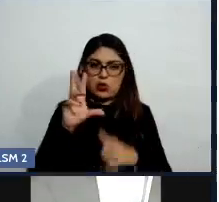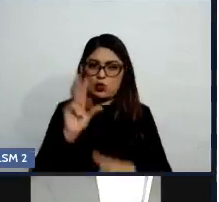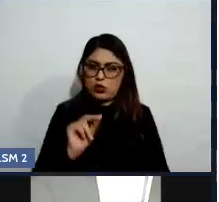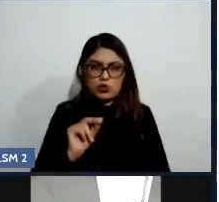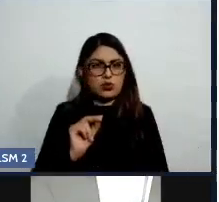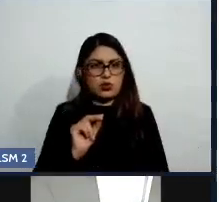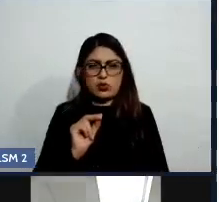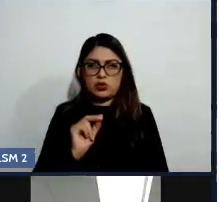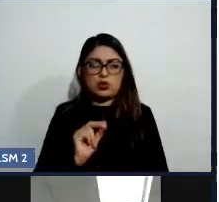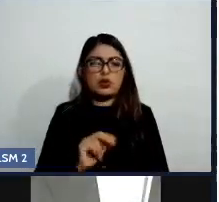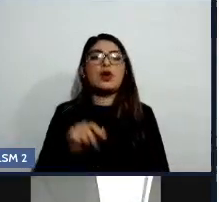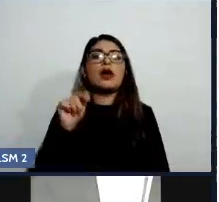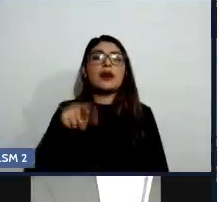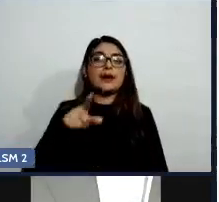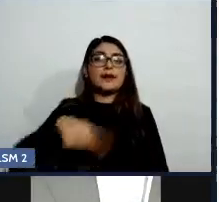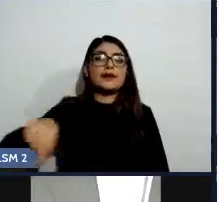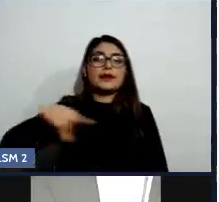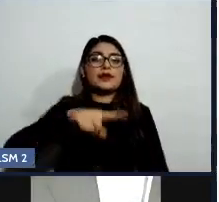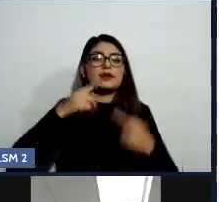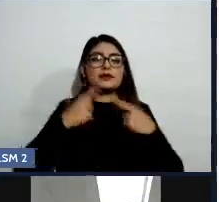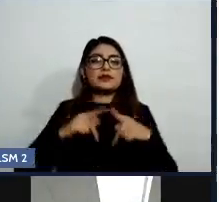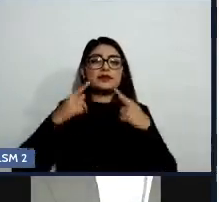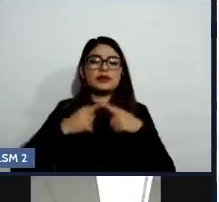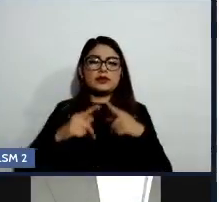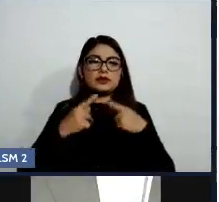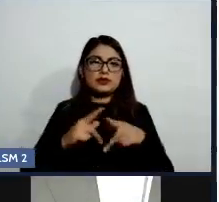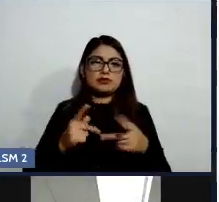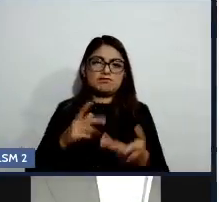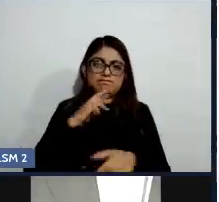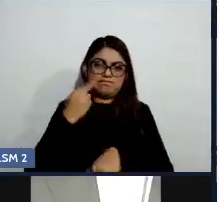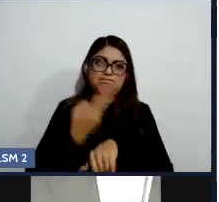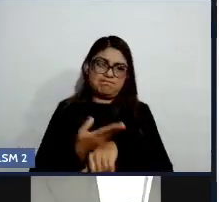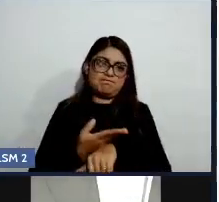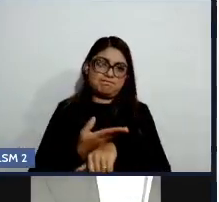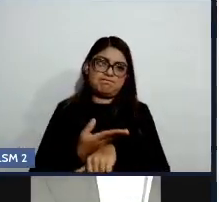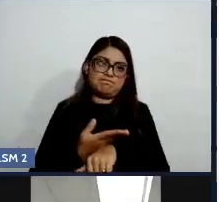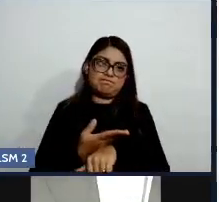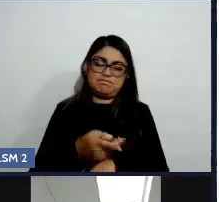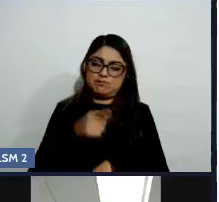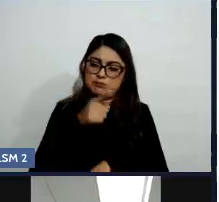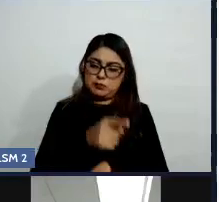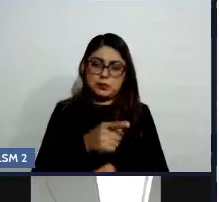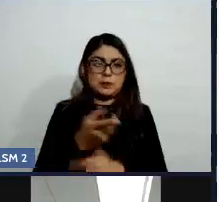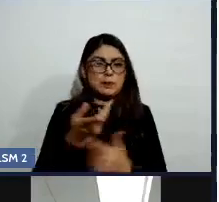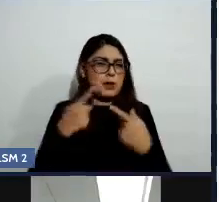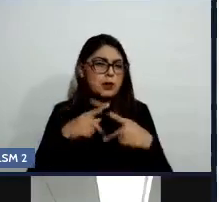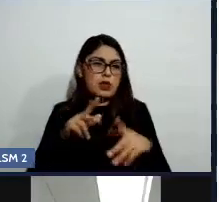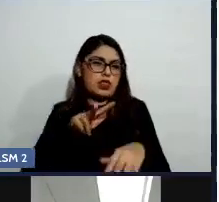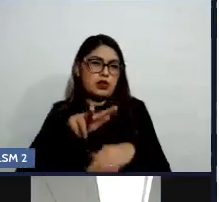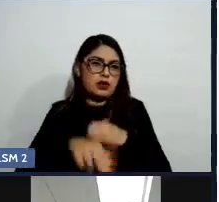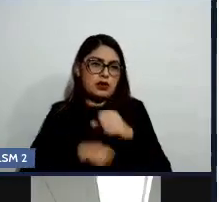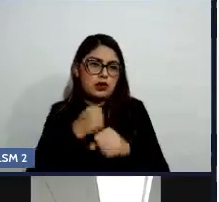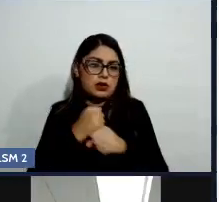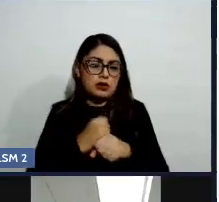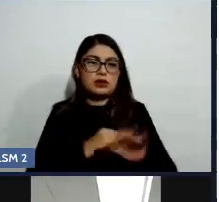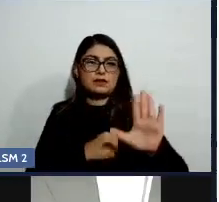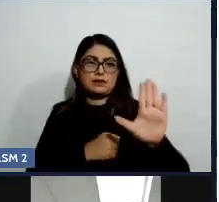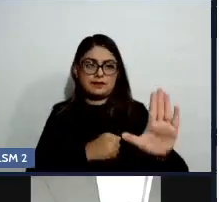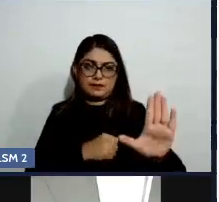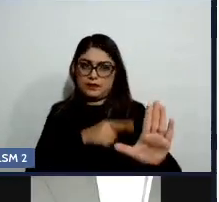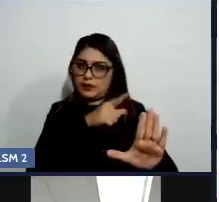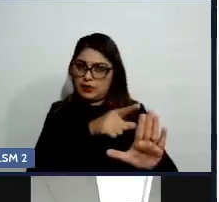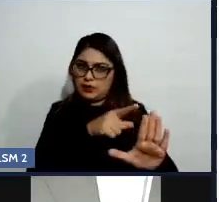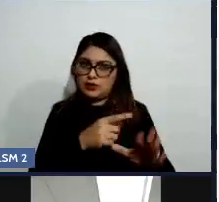el tratar que esto no suceda. El cerebro termina de desarrollarse hasta los 25, 26